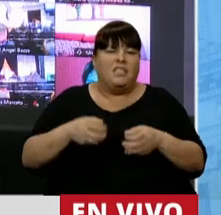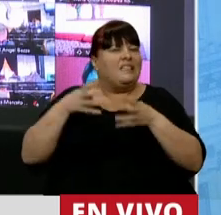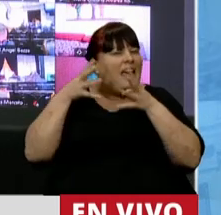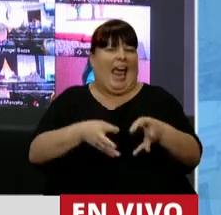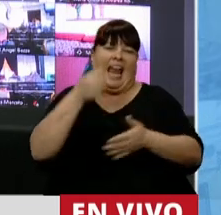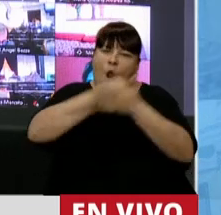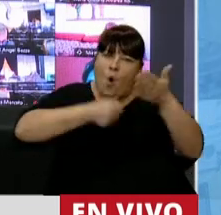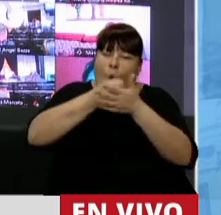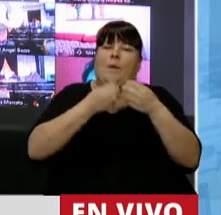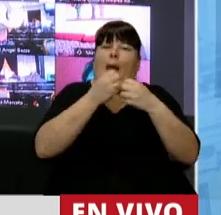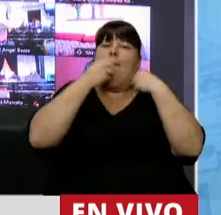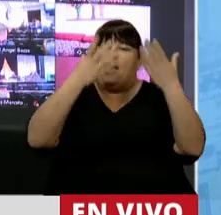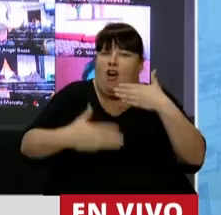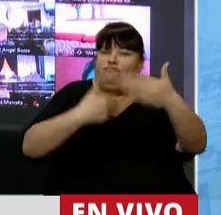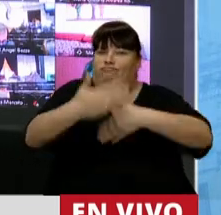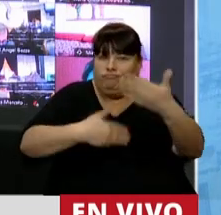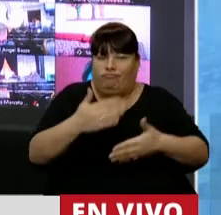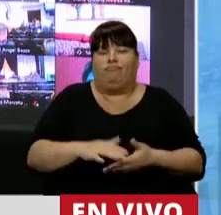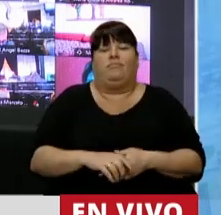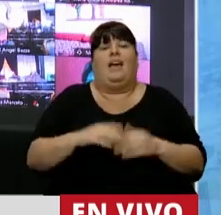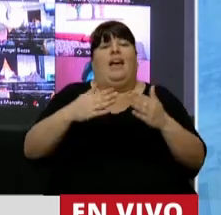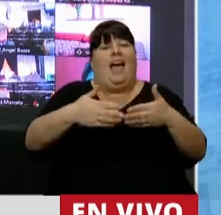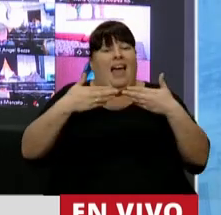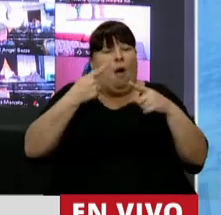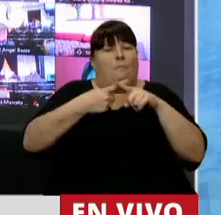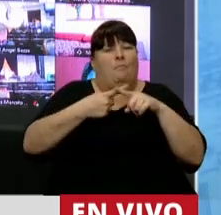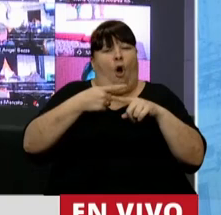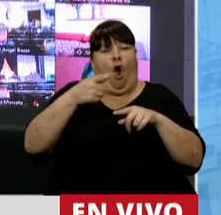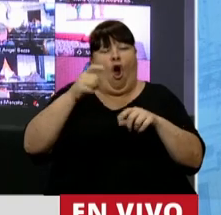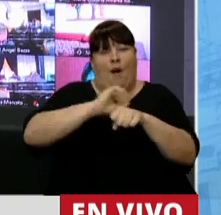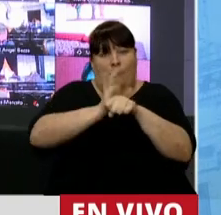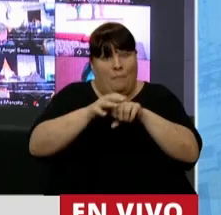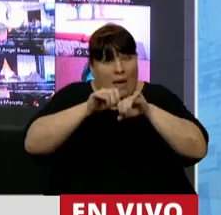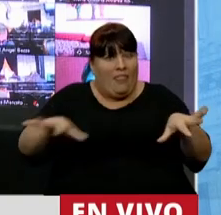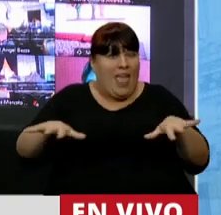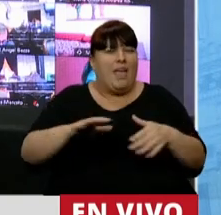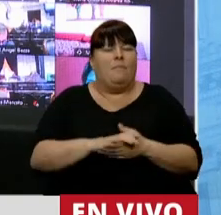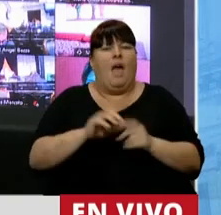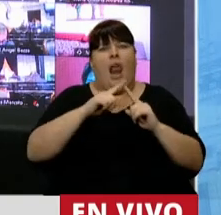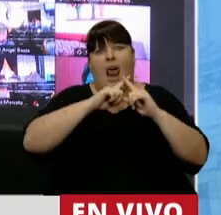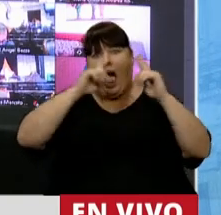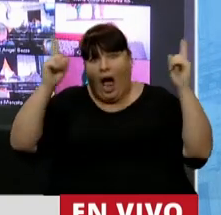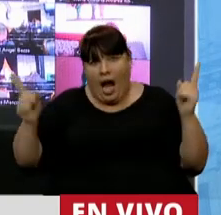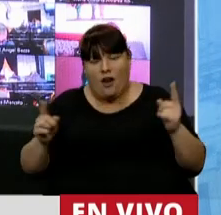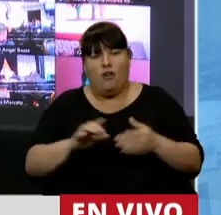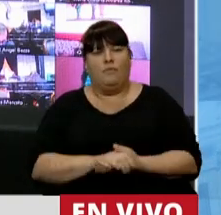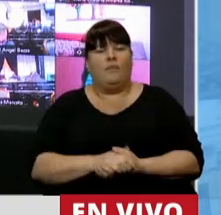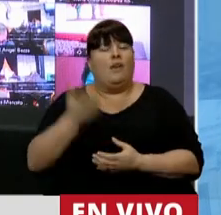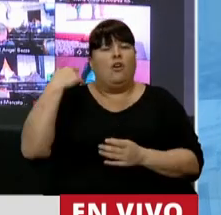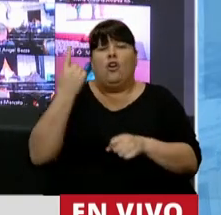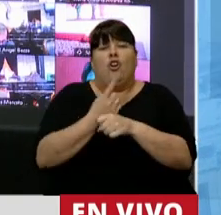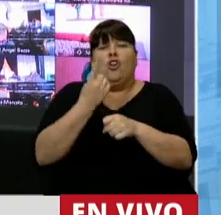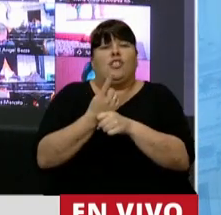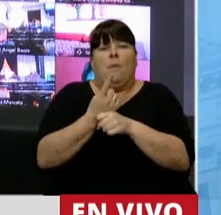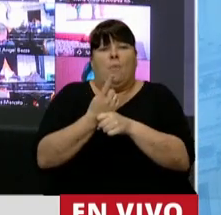para salir adelante. El aislamiento por la pandemia que duró y dura varios meses no se podía hacer